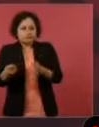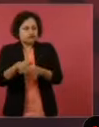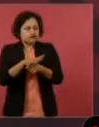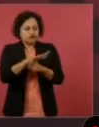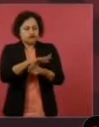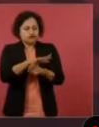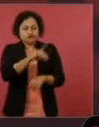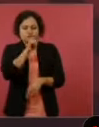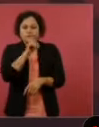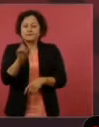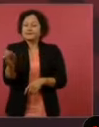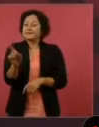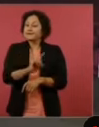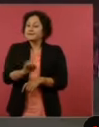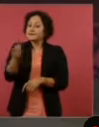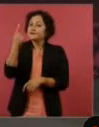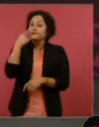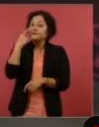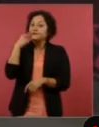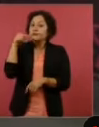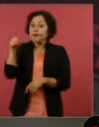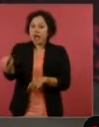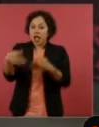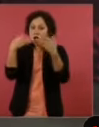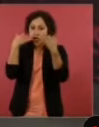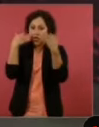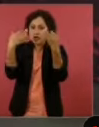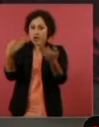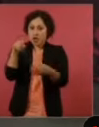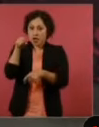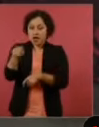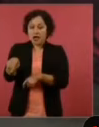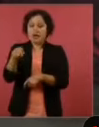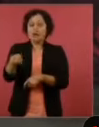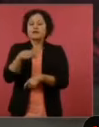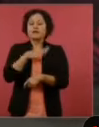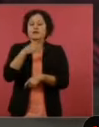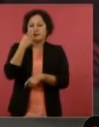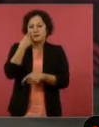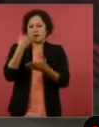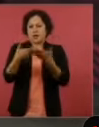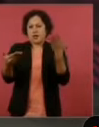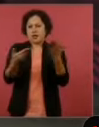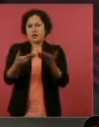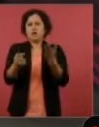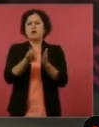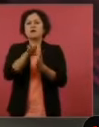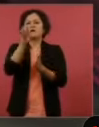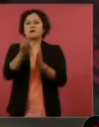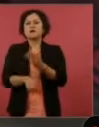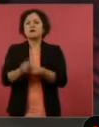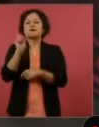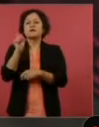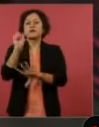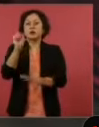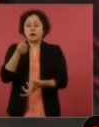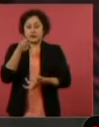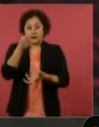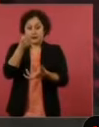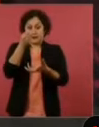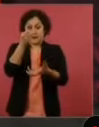Muestra que quienes estaban ahora, por ejemplo, financiaron la campaña